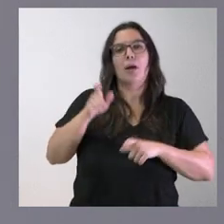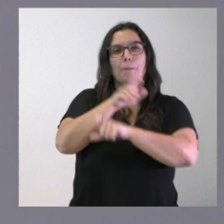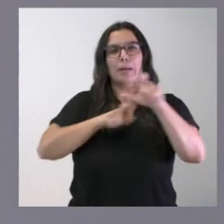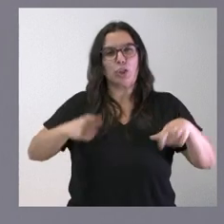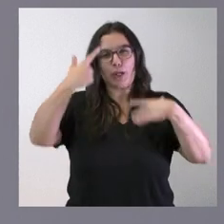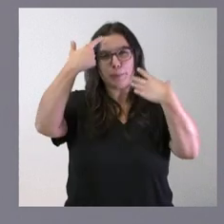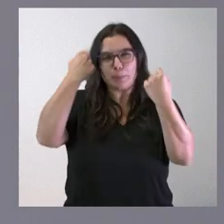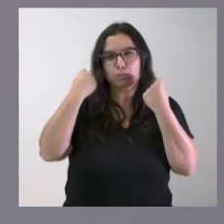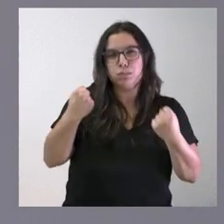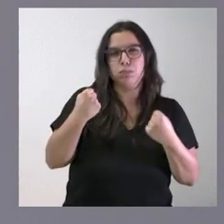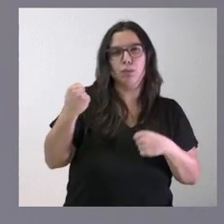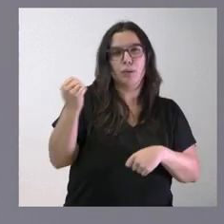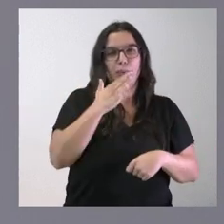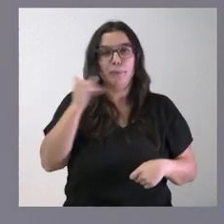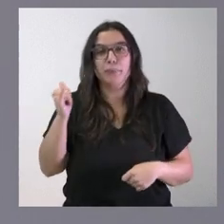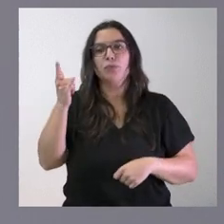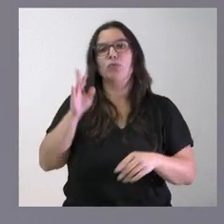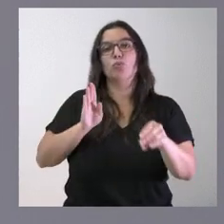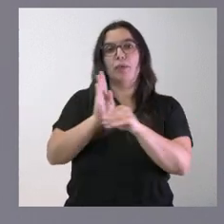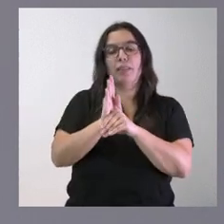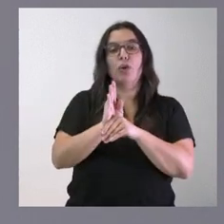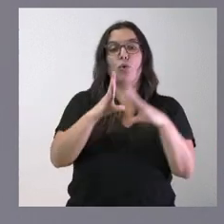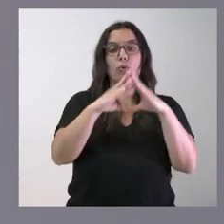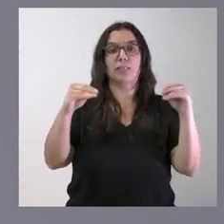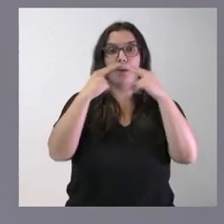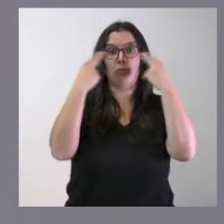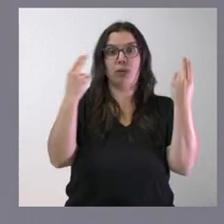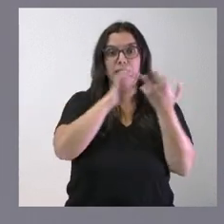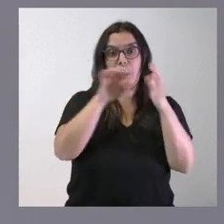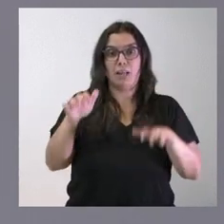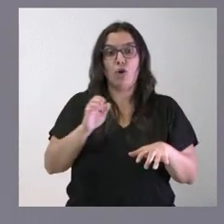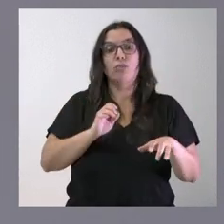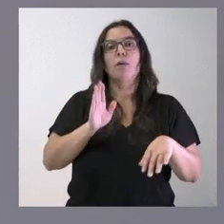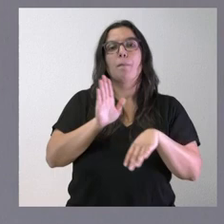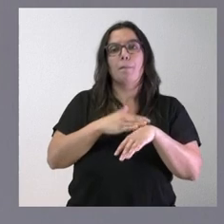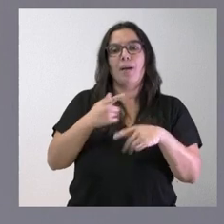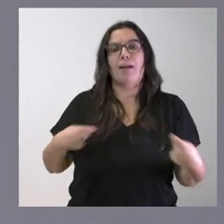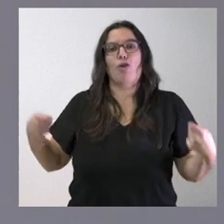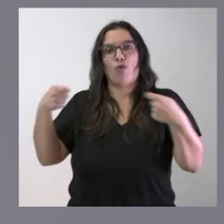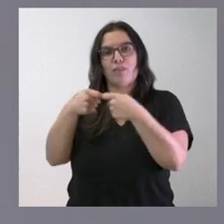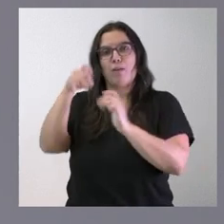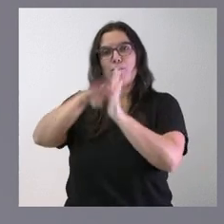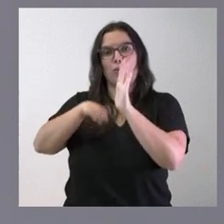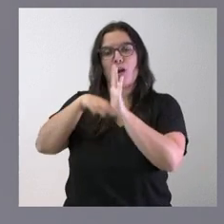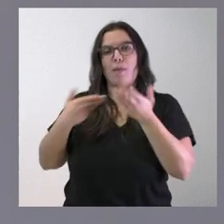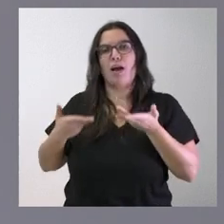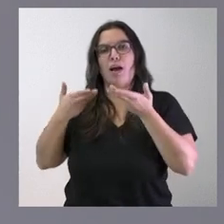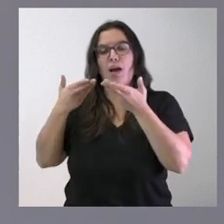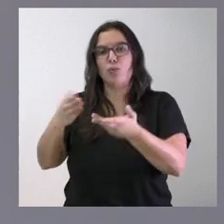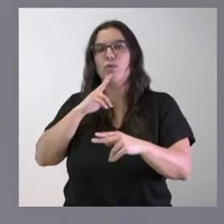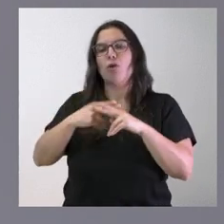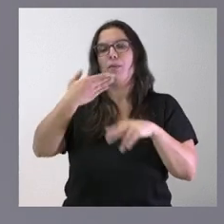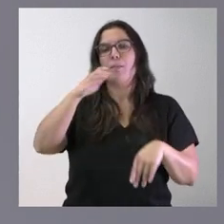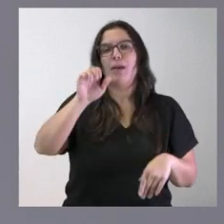autónoma y se concede unas subvenciones a las universidades públicas de Castilla y León para cofinanciar la mitad del programa de ayudas Beatriz Galindo.